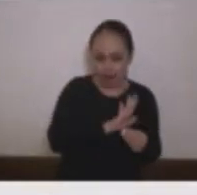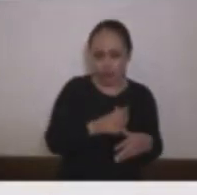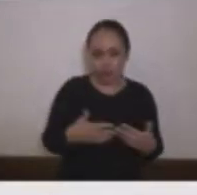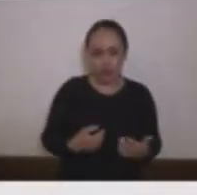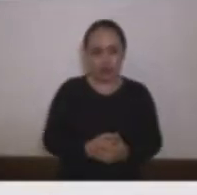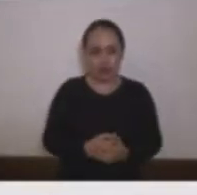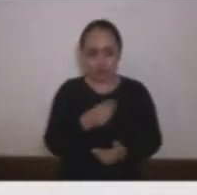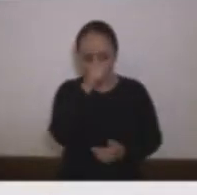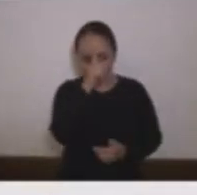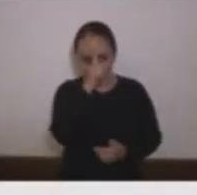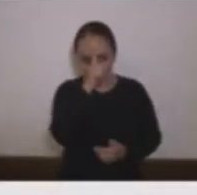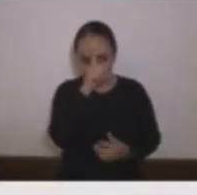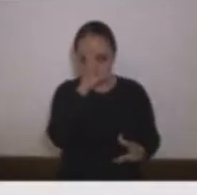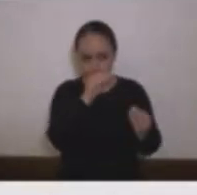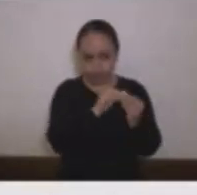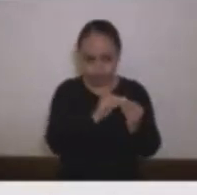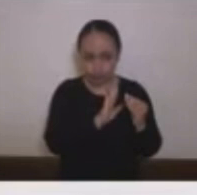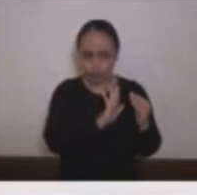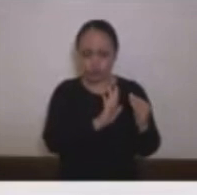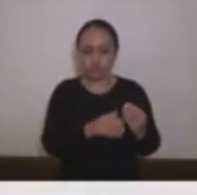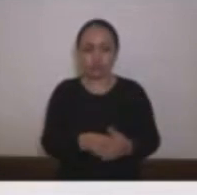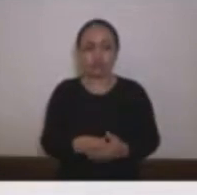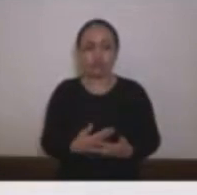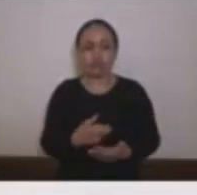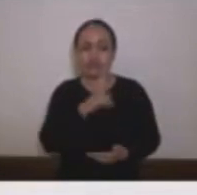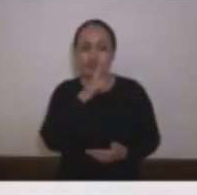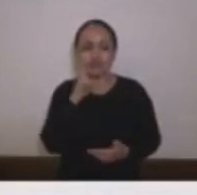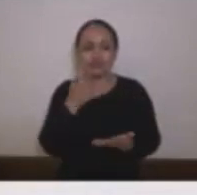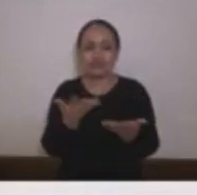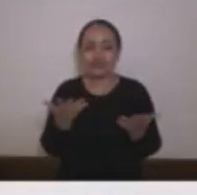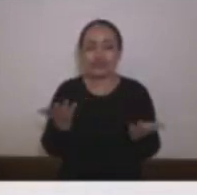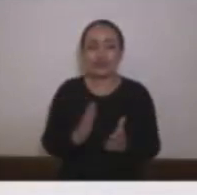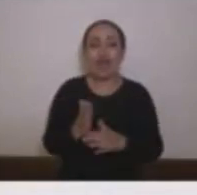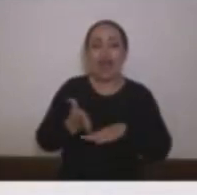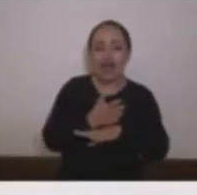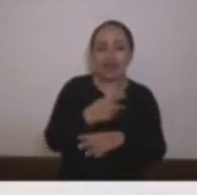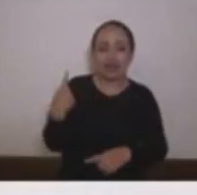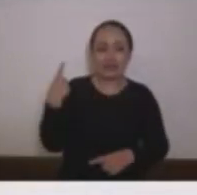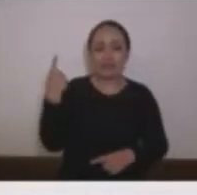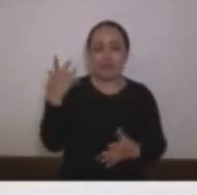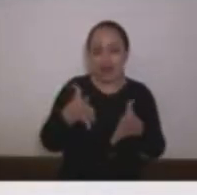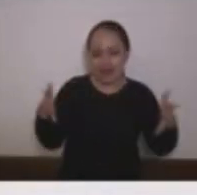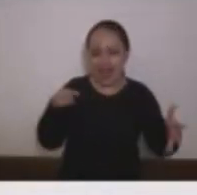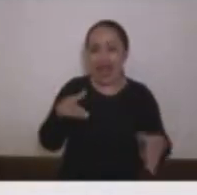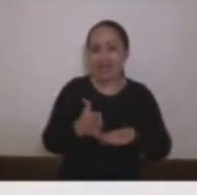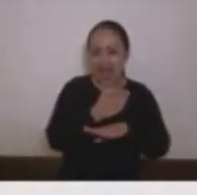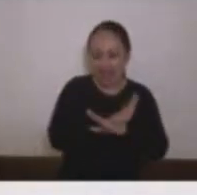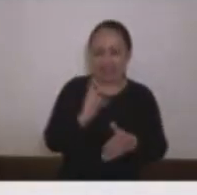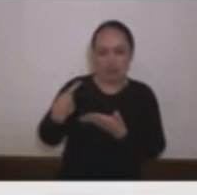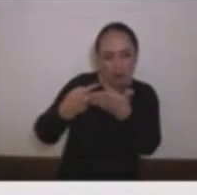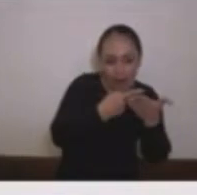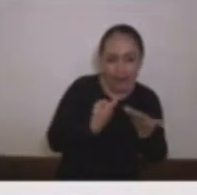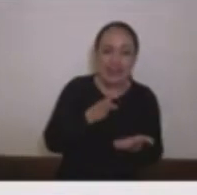restaurante de Envigado donde se realizaron y donde se habría establecido quienes deberían ocupar los cargos en las contralorías de los municipios del área metropolitana